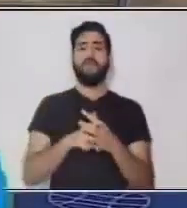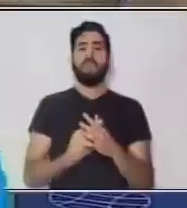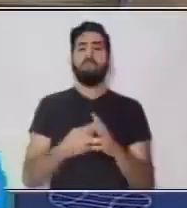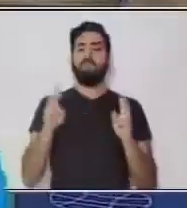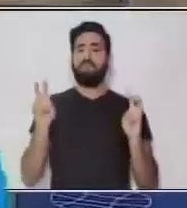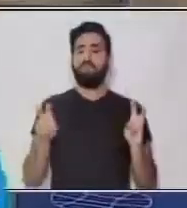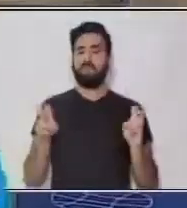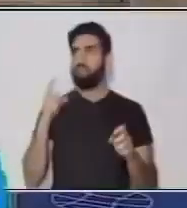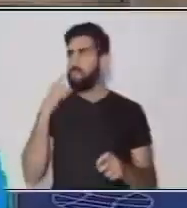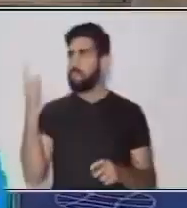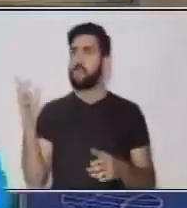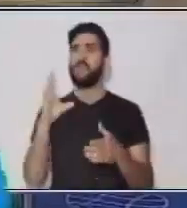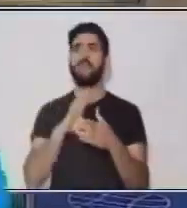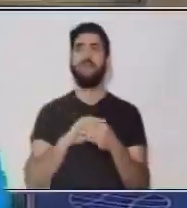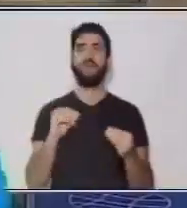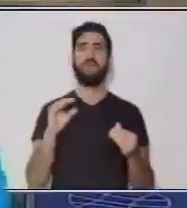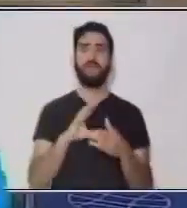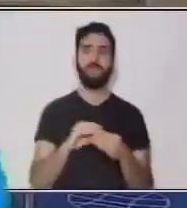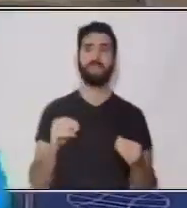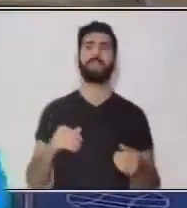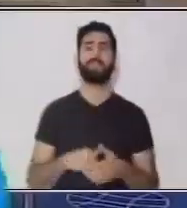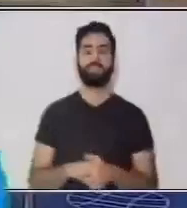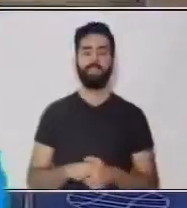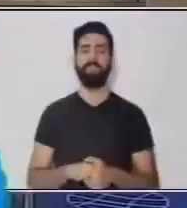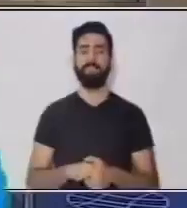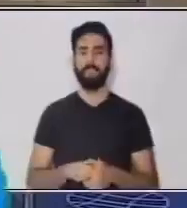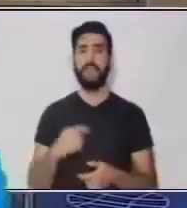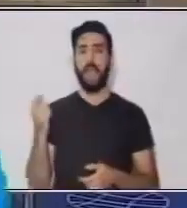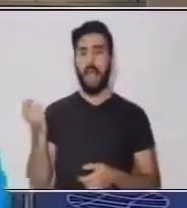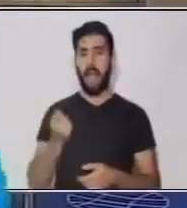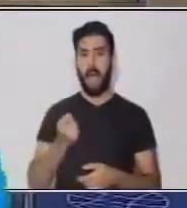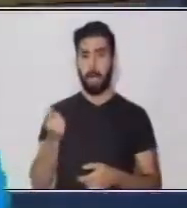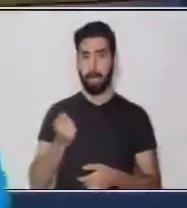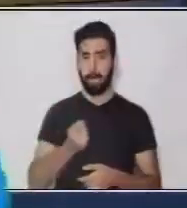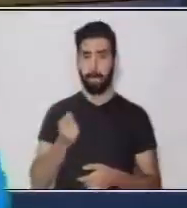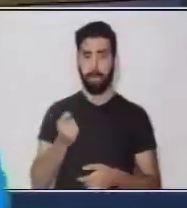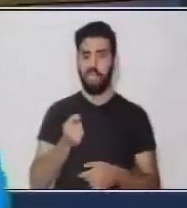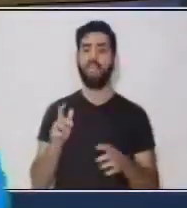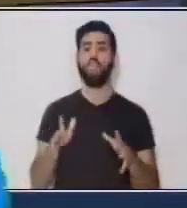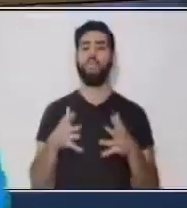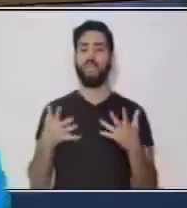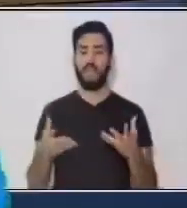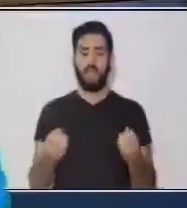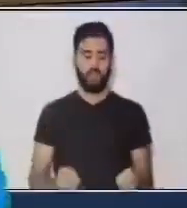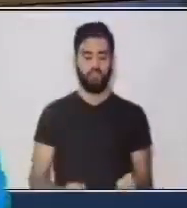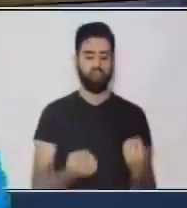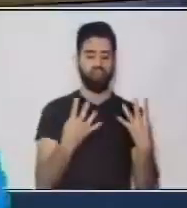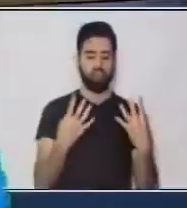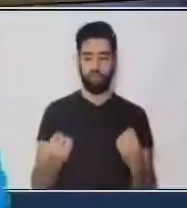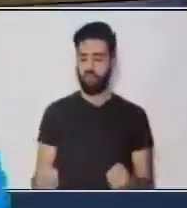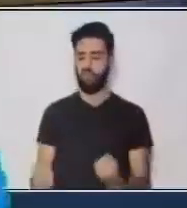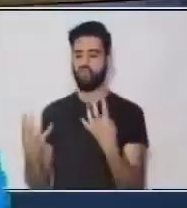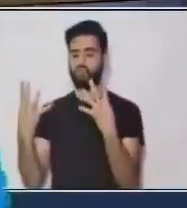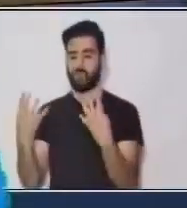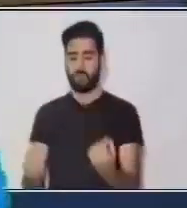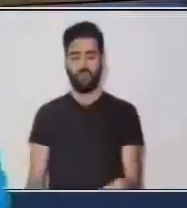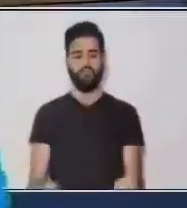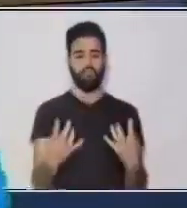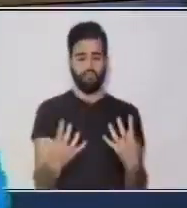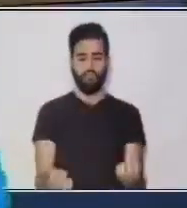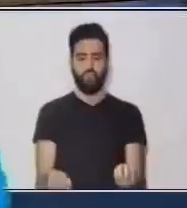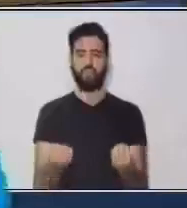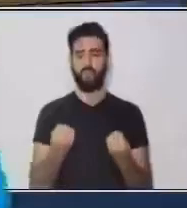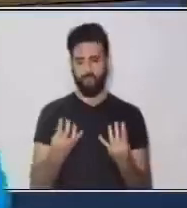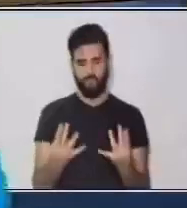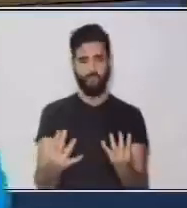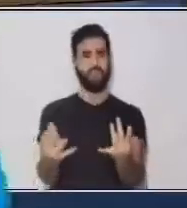El amigo de las hortalizas. Entonces, quiero que ustedes me acompañen a leer el